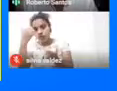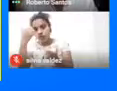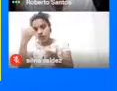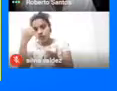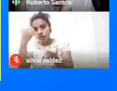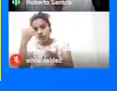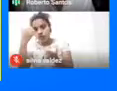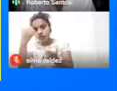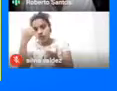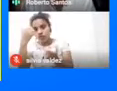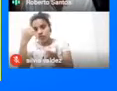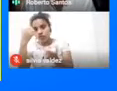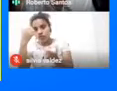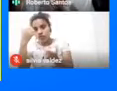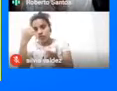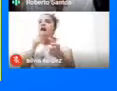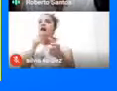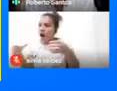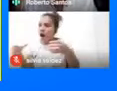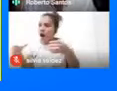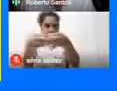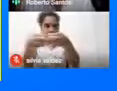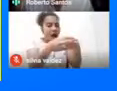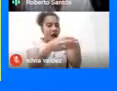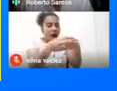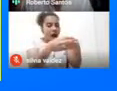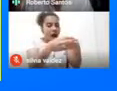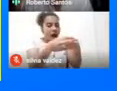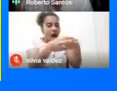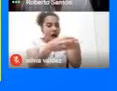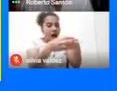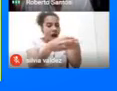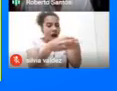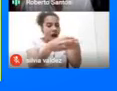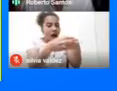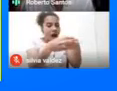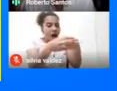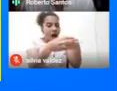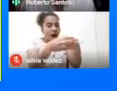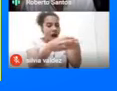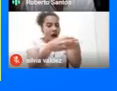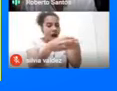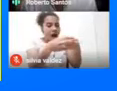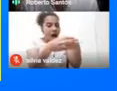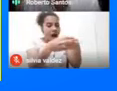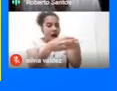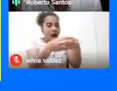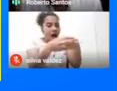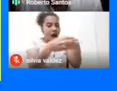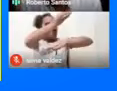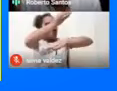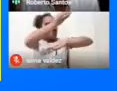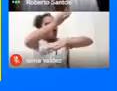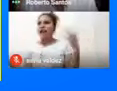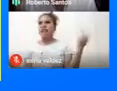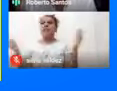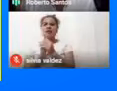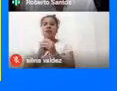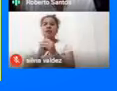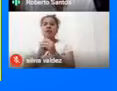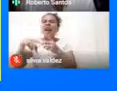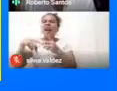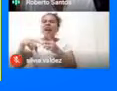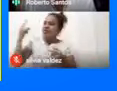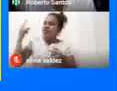lugares Para que vayan A las lagunas A las montañas Para que Se interesen Por la recuperación De